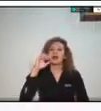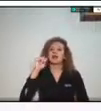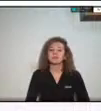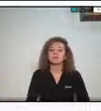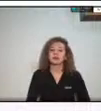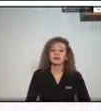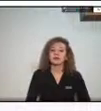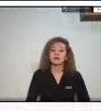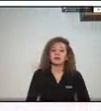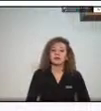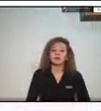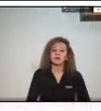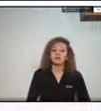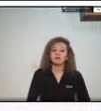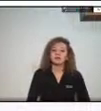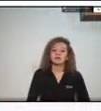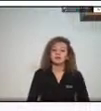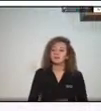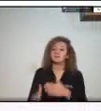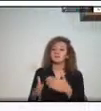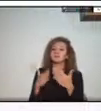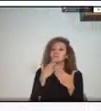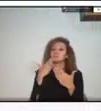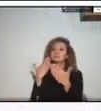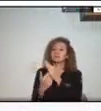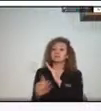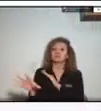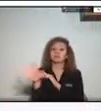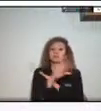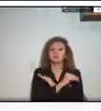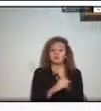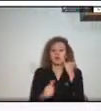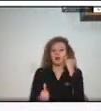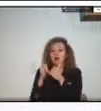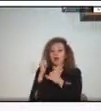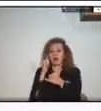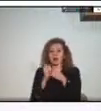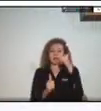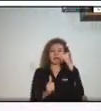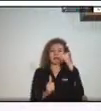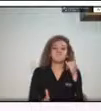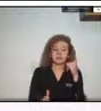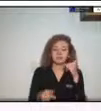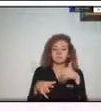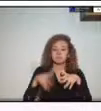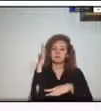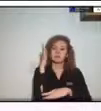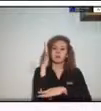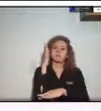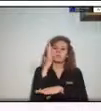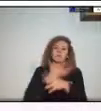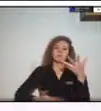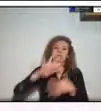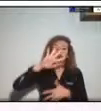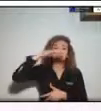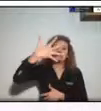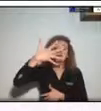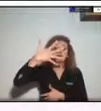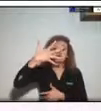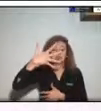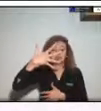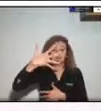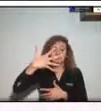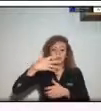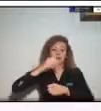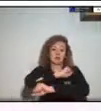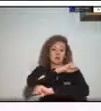damos estamos ya concluyendo esta quinta conferencia de gestión del riesgo en el pie de monte llanero agradecemos a todos los que se han